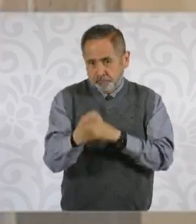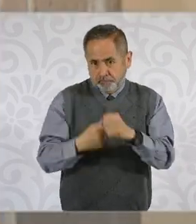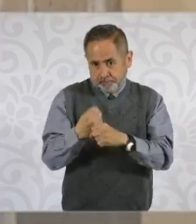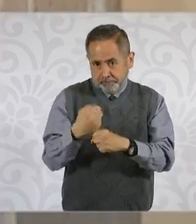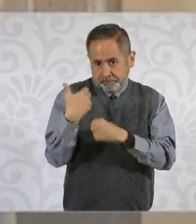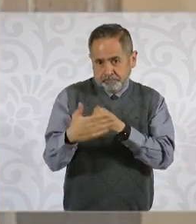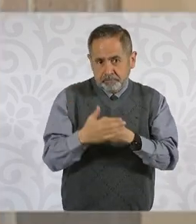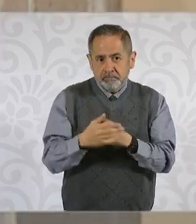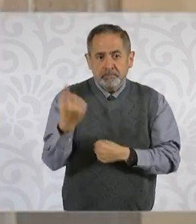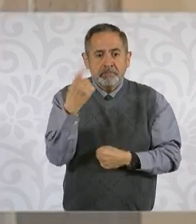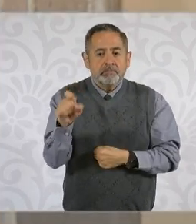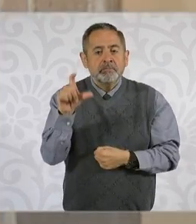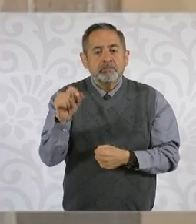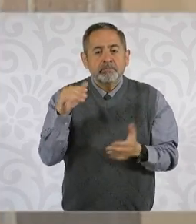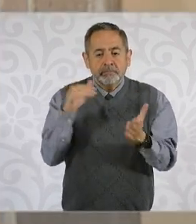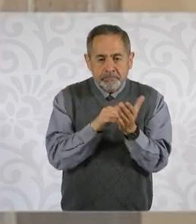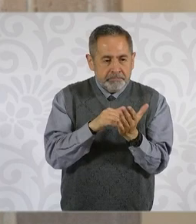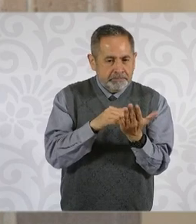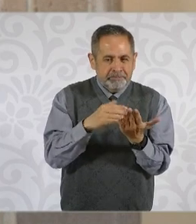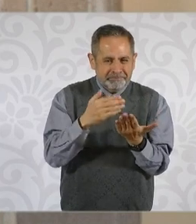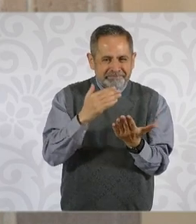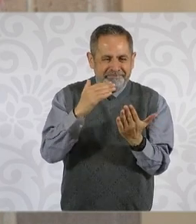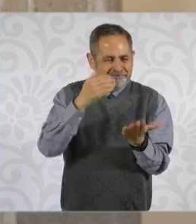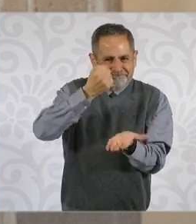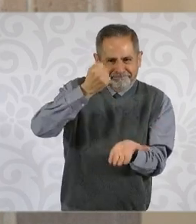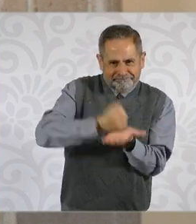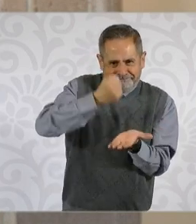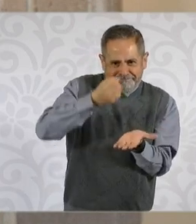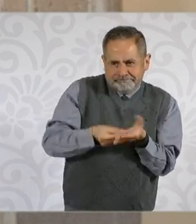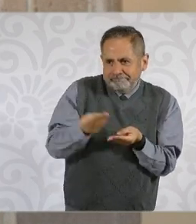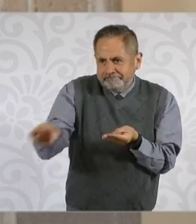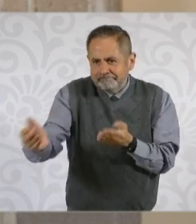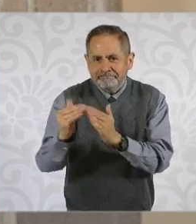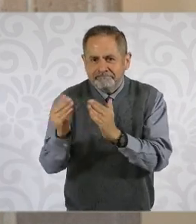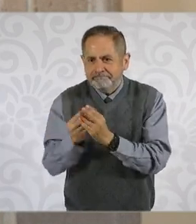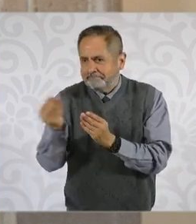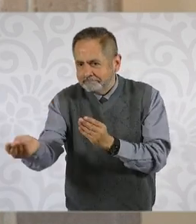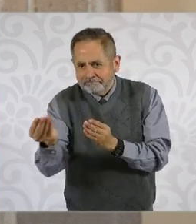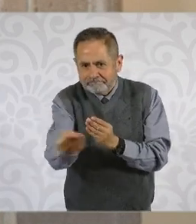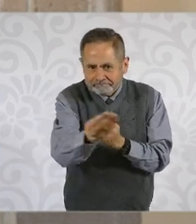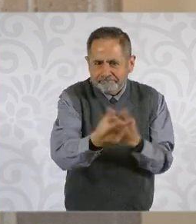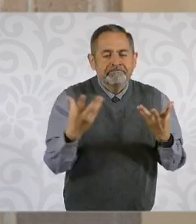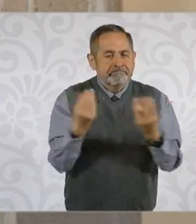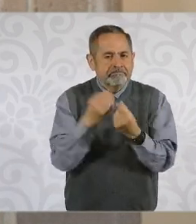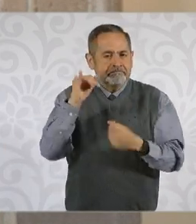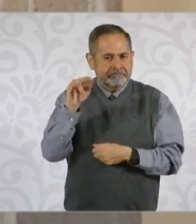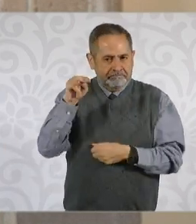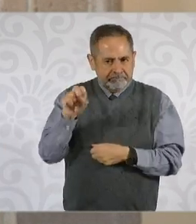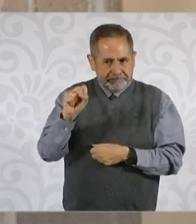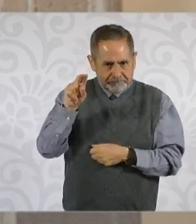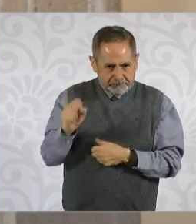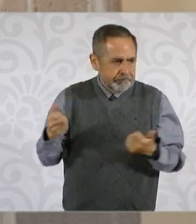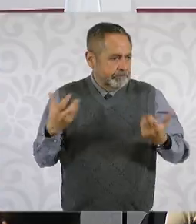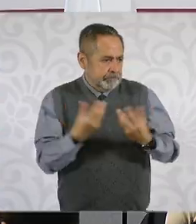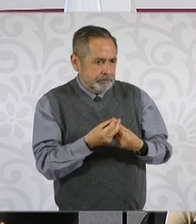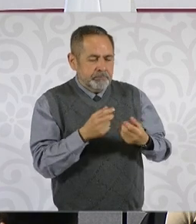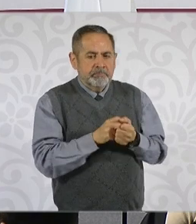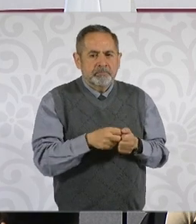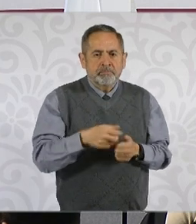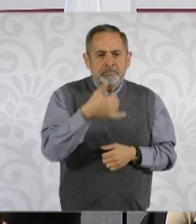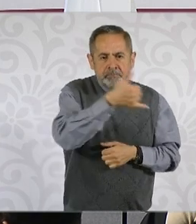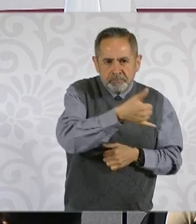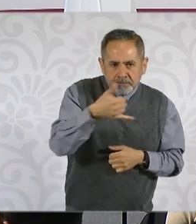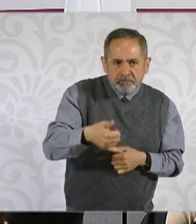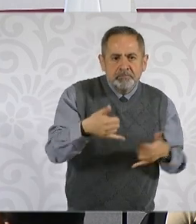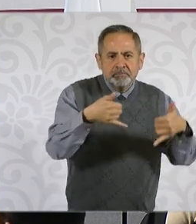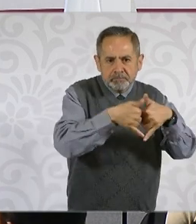más de 120 mil escrituras, muchas de las cuales serán del Insus, pero también en colaboración con el Infonavit y con el